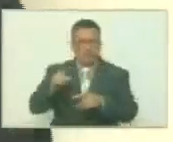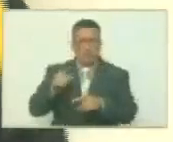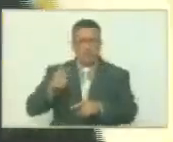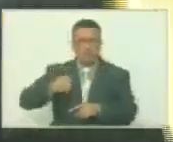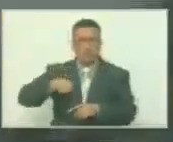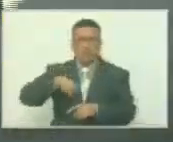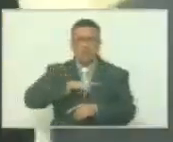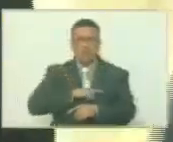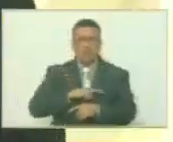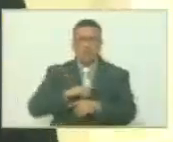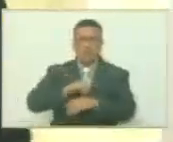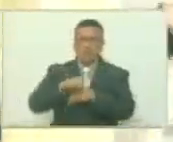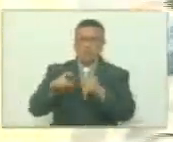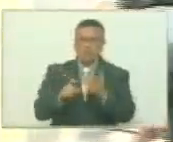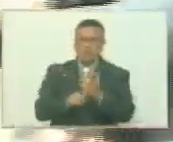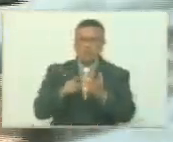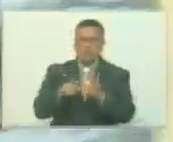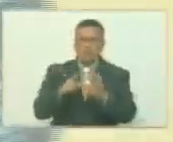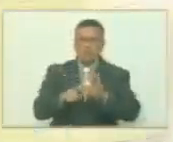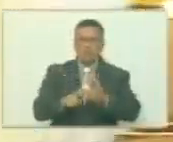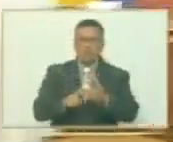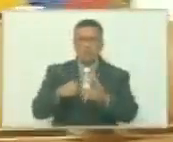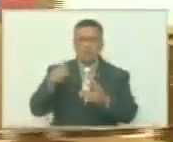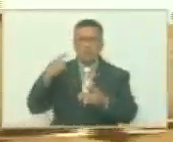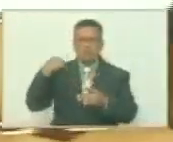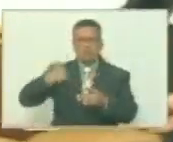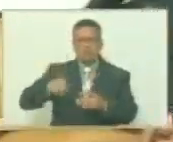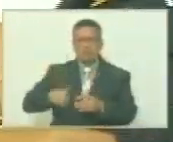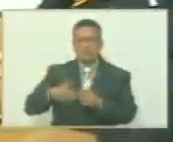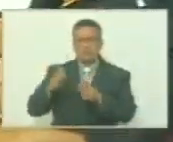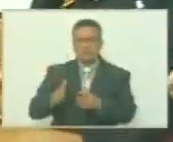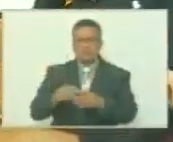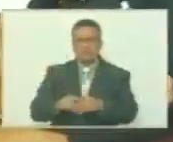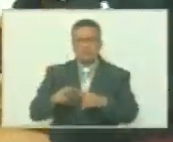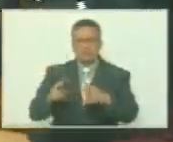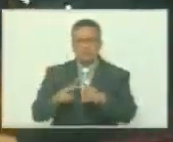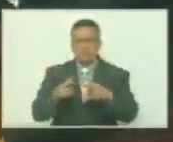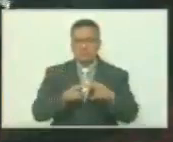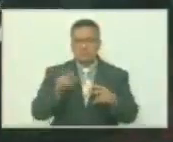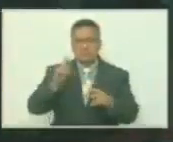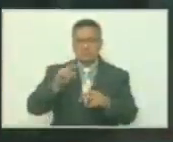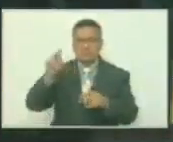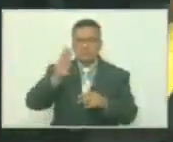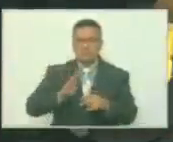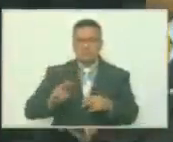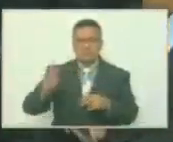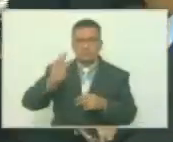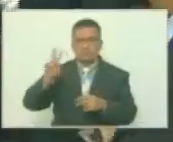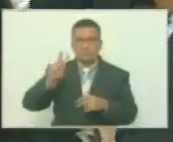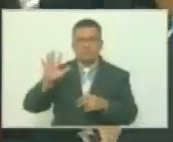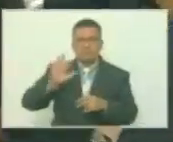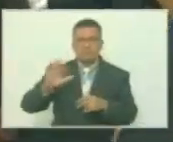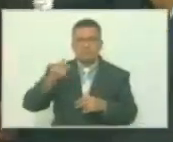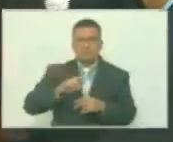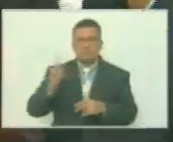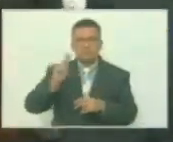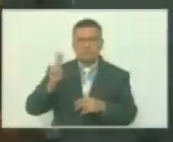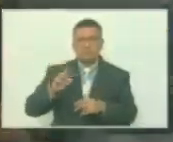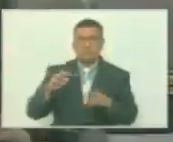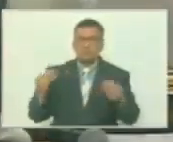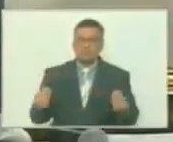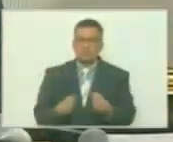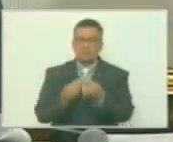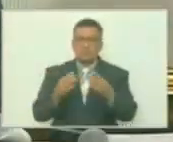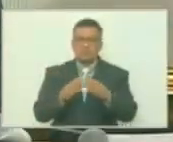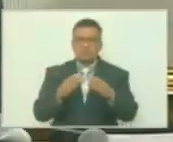y plenipotencial de la república argentina ante la república bolivariana de Venezuela acompañado